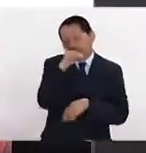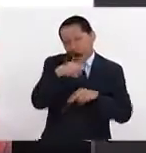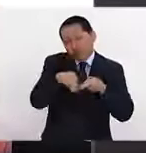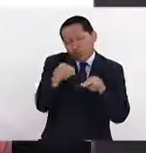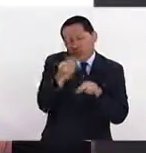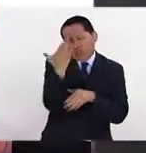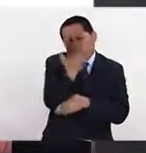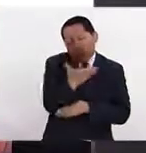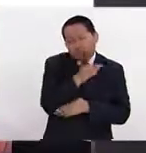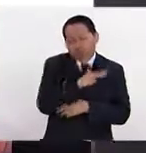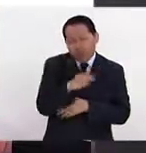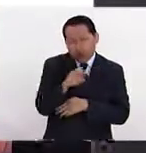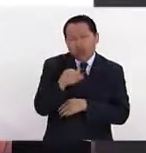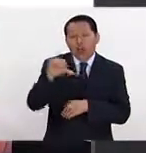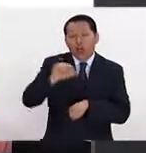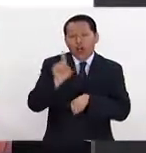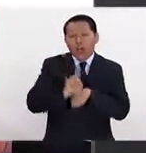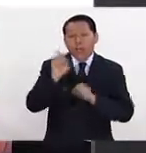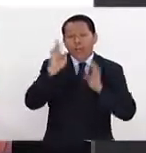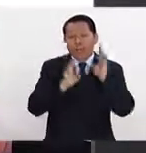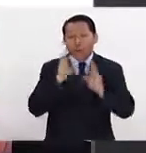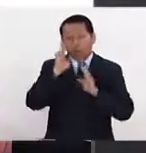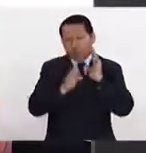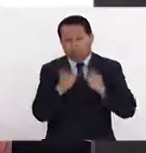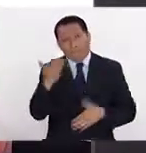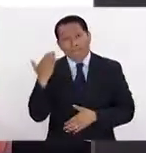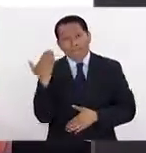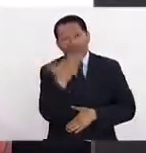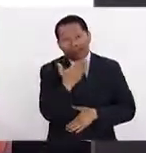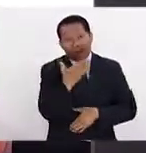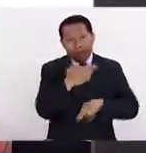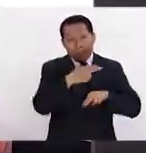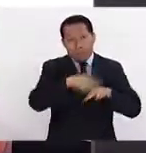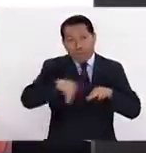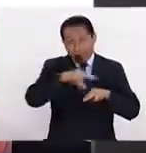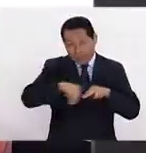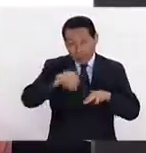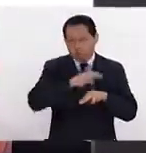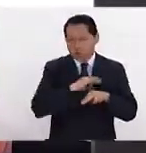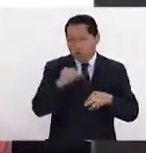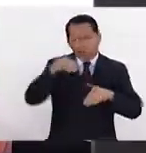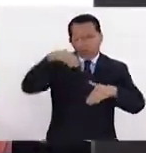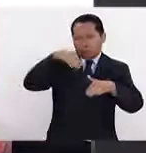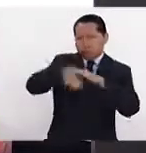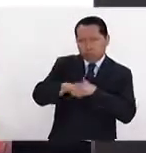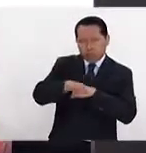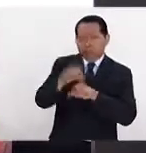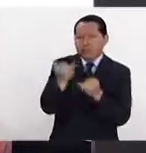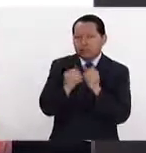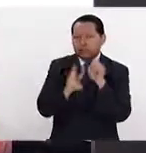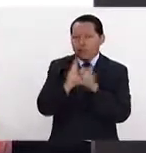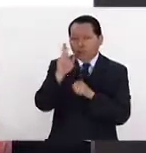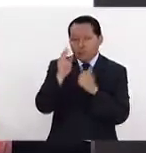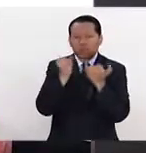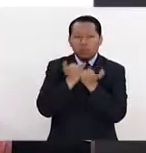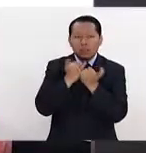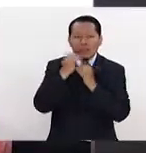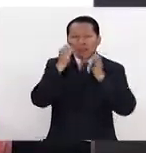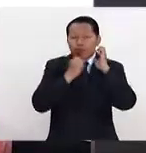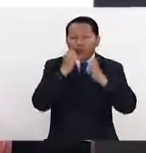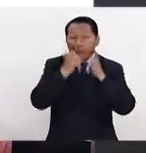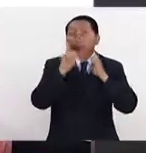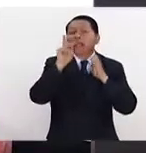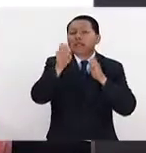en el museo el día de hoy para que tengan el completo pase a la inauguración. De todos modos, la exposición